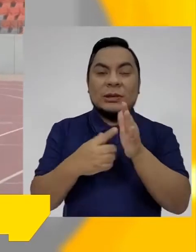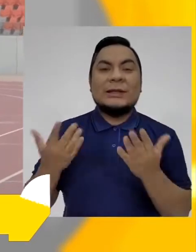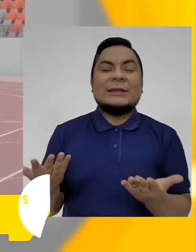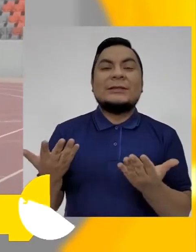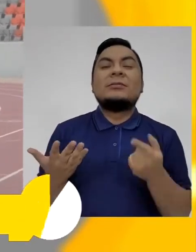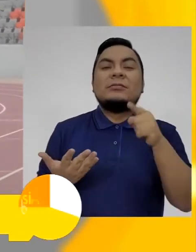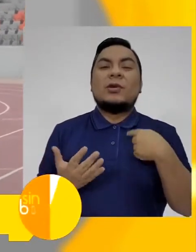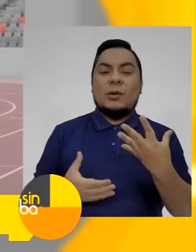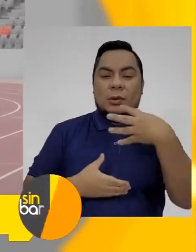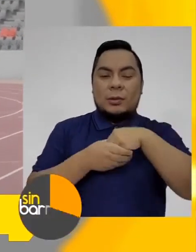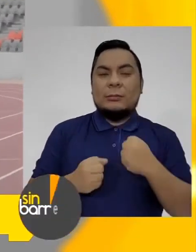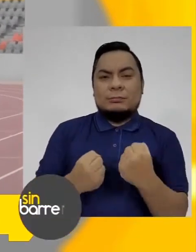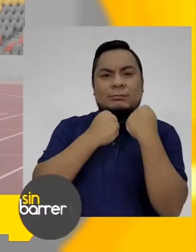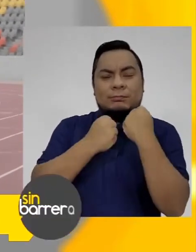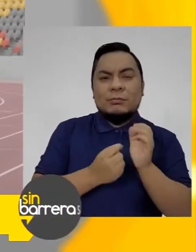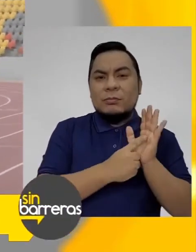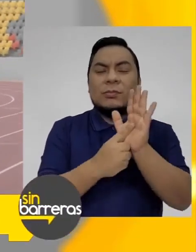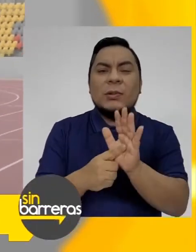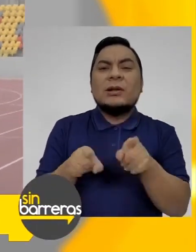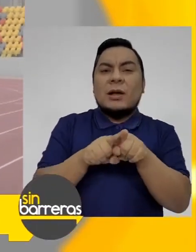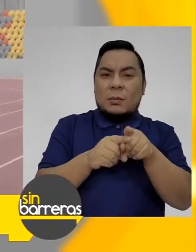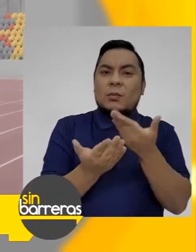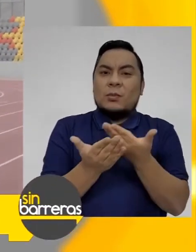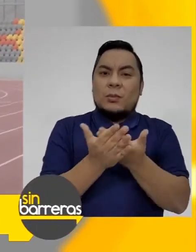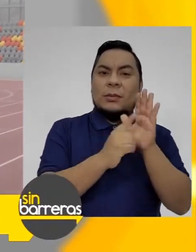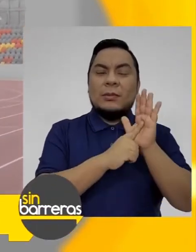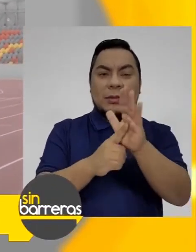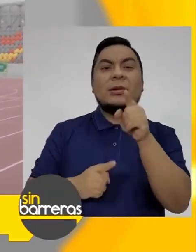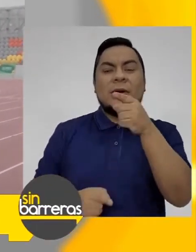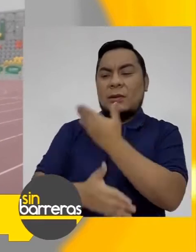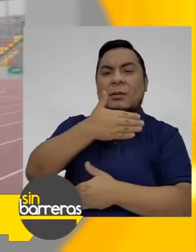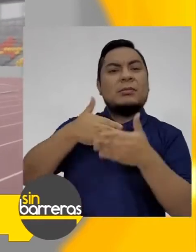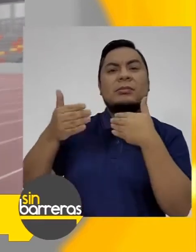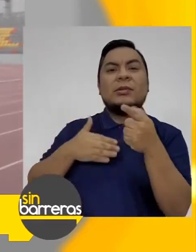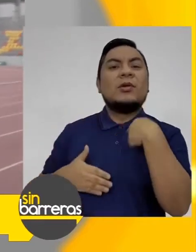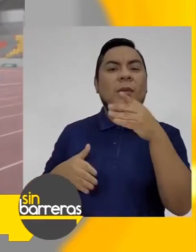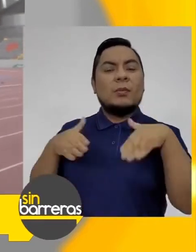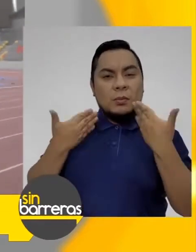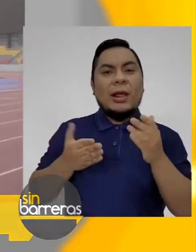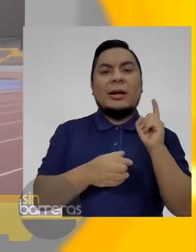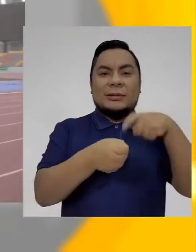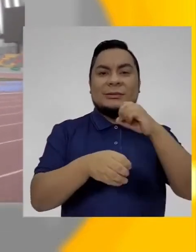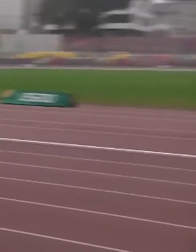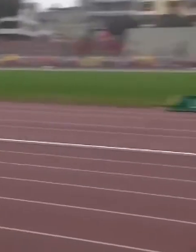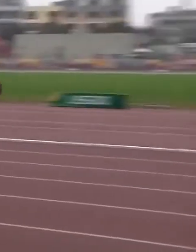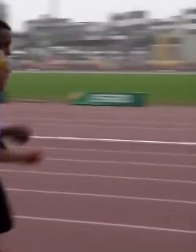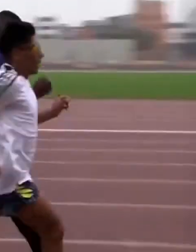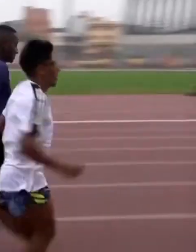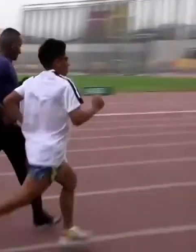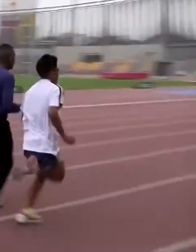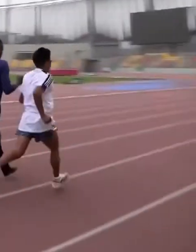la fortaleza demostrando que aún con una discapacidad podemos practicar el deporte